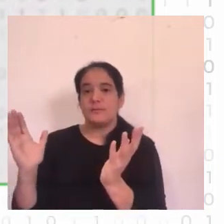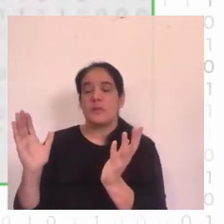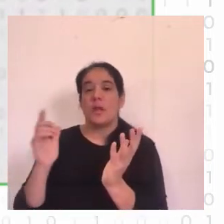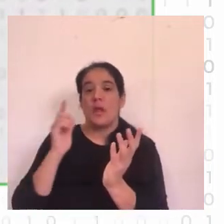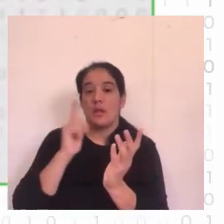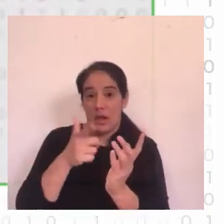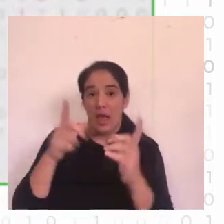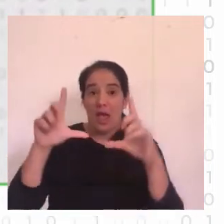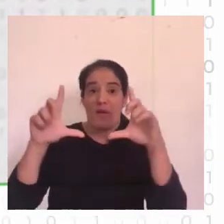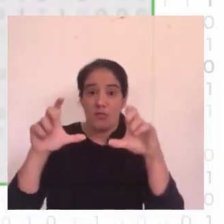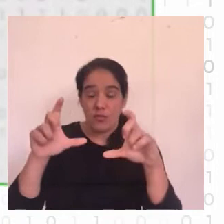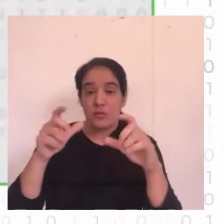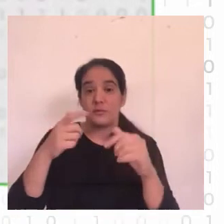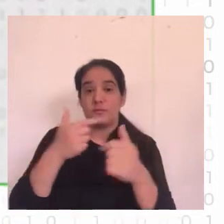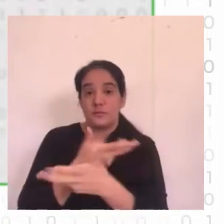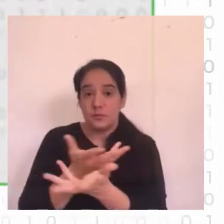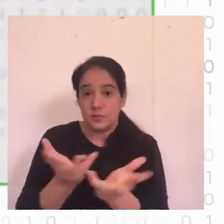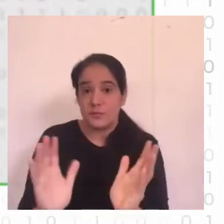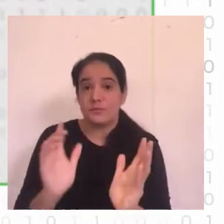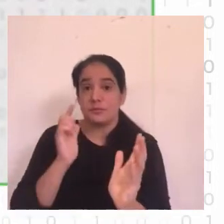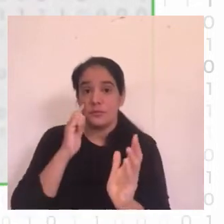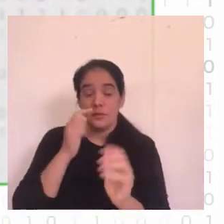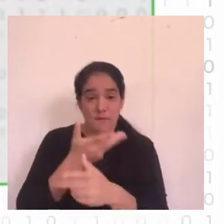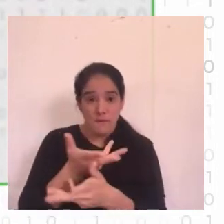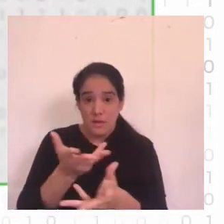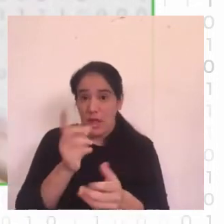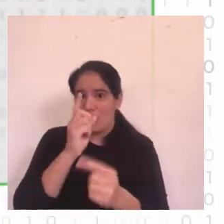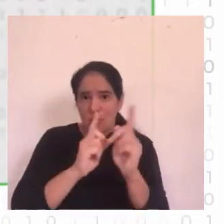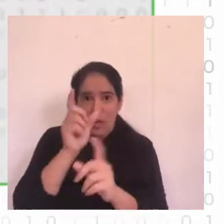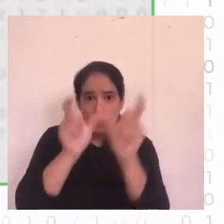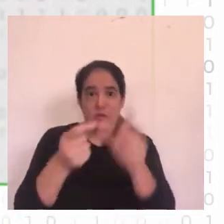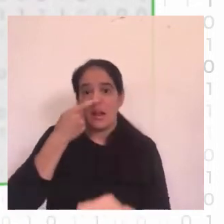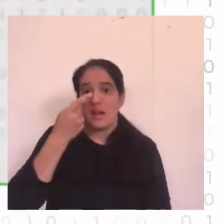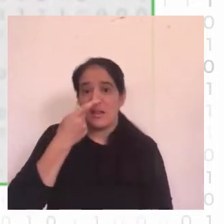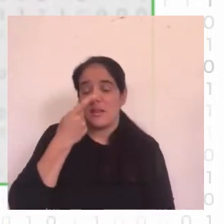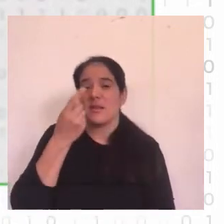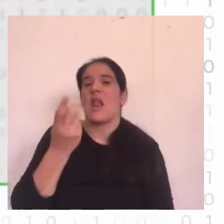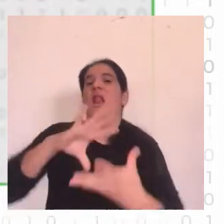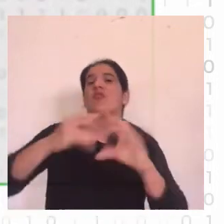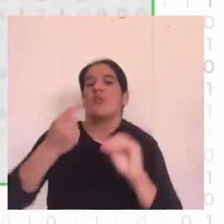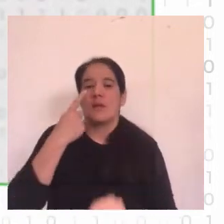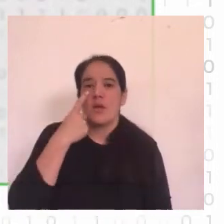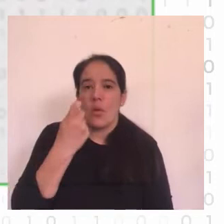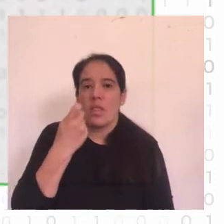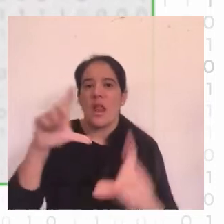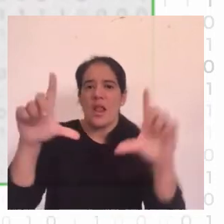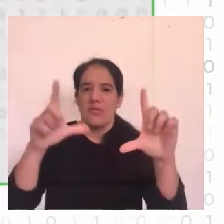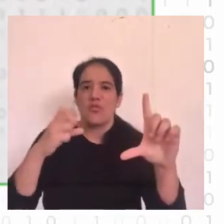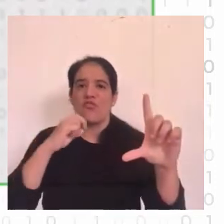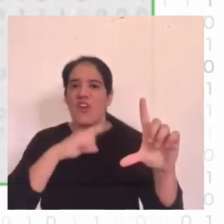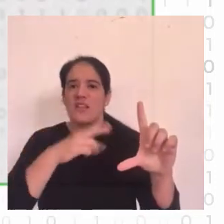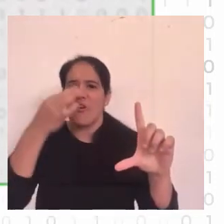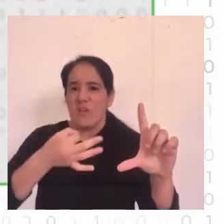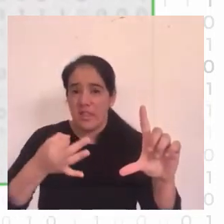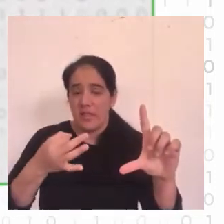sino que además ha puesto a disposición de la audiencia a todas las personas interesadas cuáles son esas técnicas para que podamos seguir detectando para que